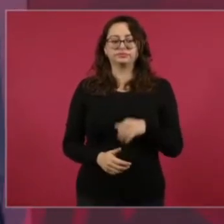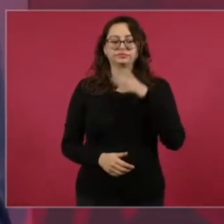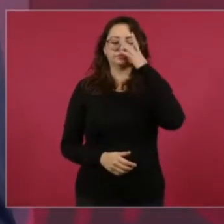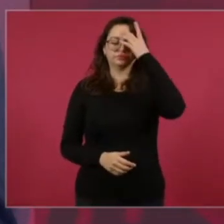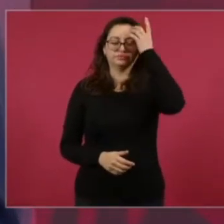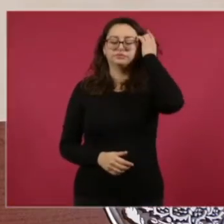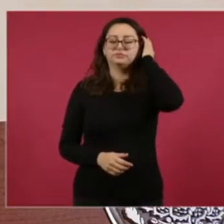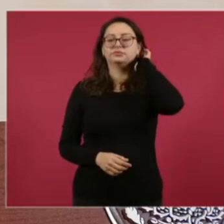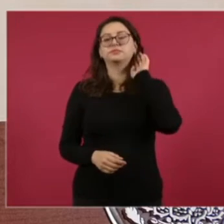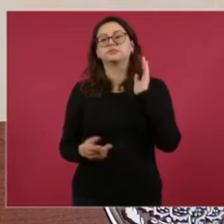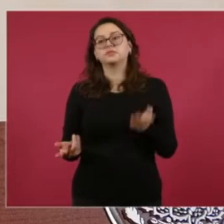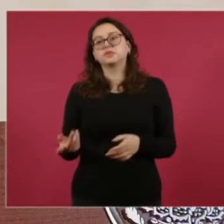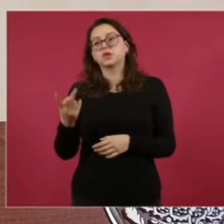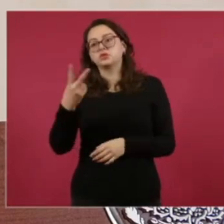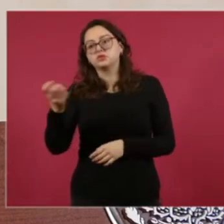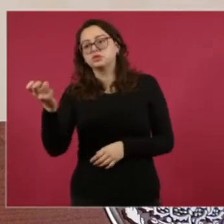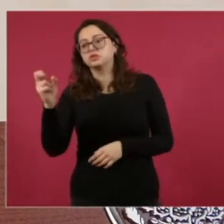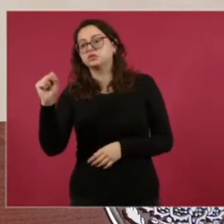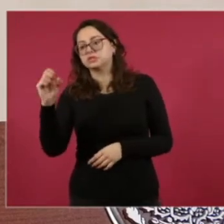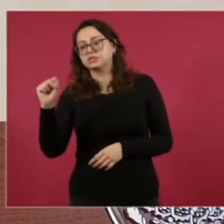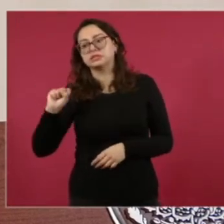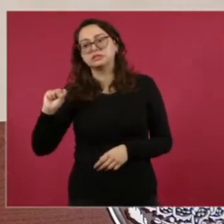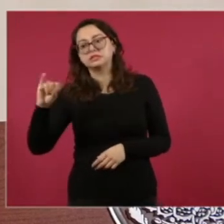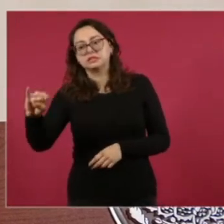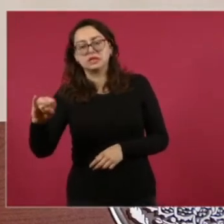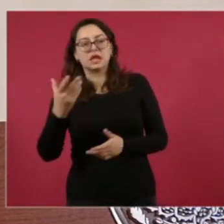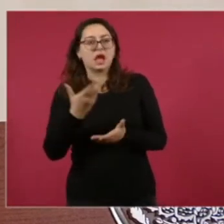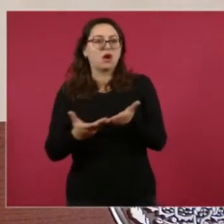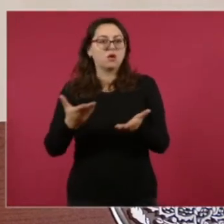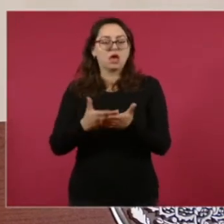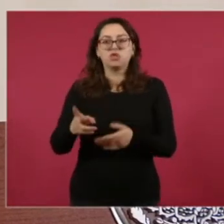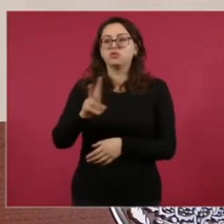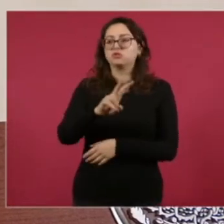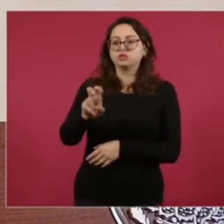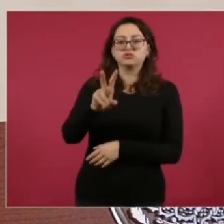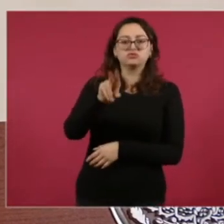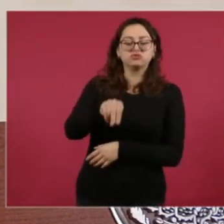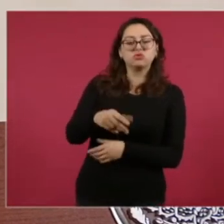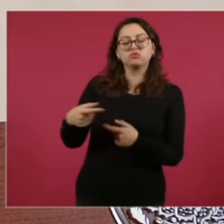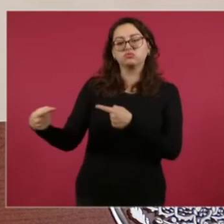son los ausentes, los que por alguna razón no se presentan.